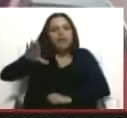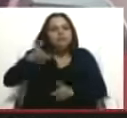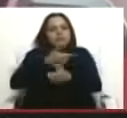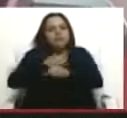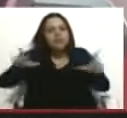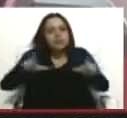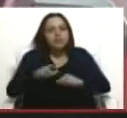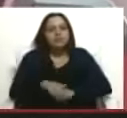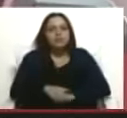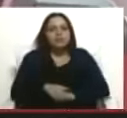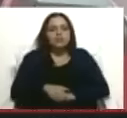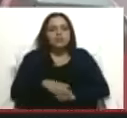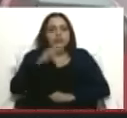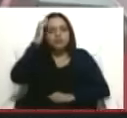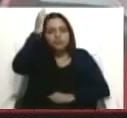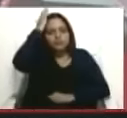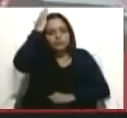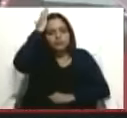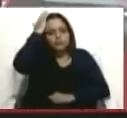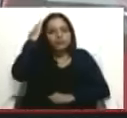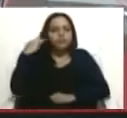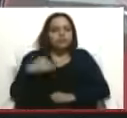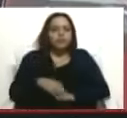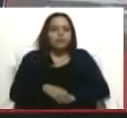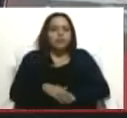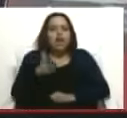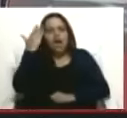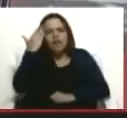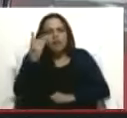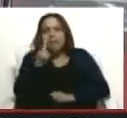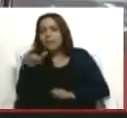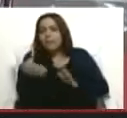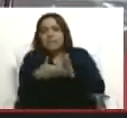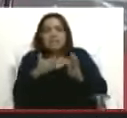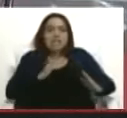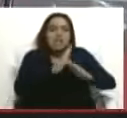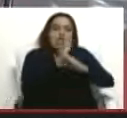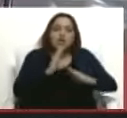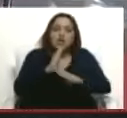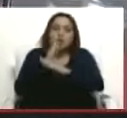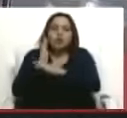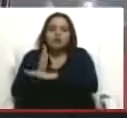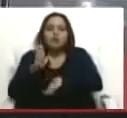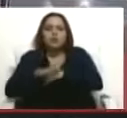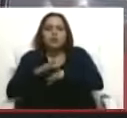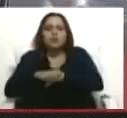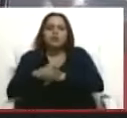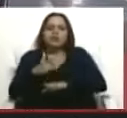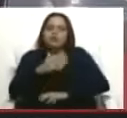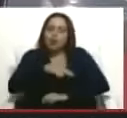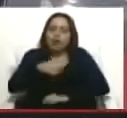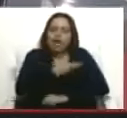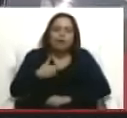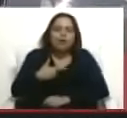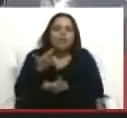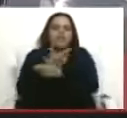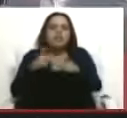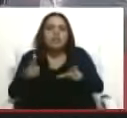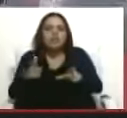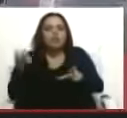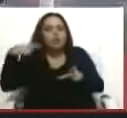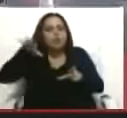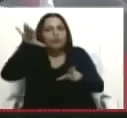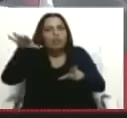de las casi mil sanciones que, lamentablemente, por mantener este espíritu libertario, nos ha impuesto una